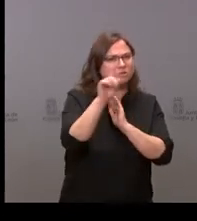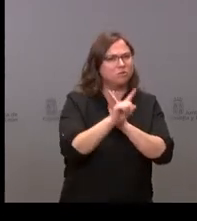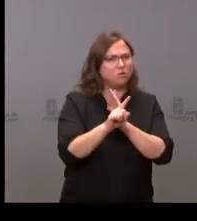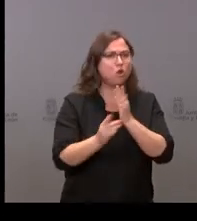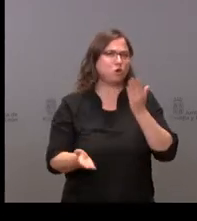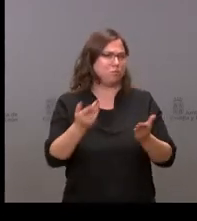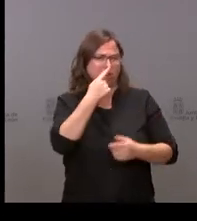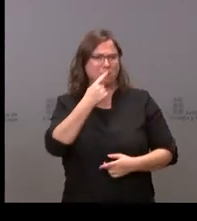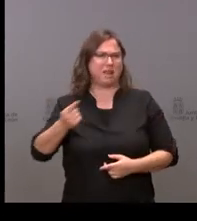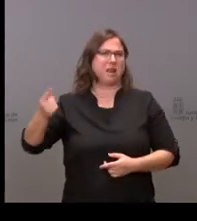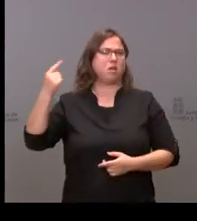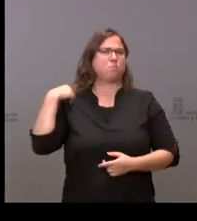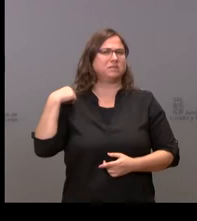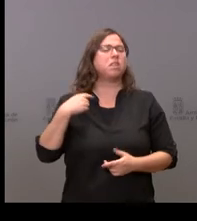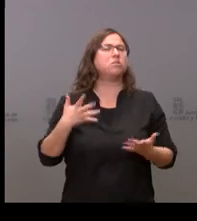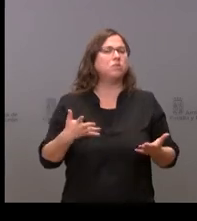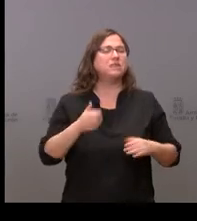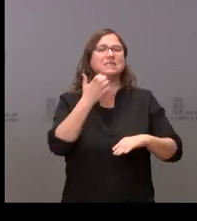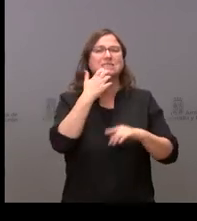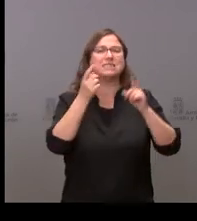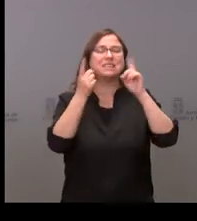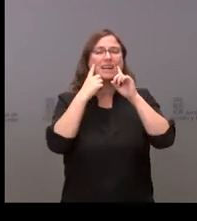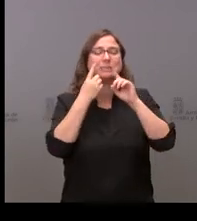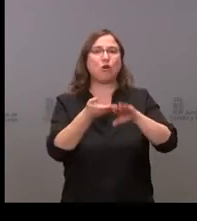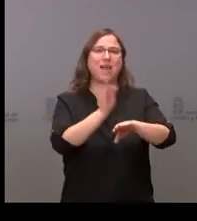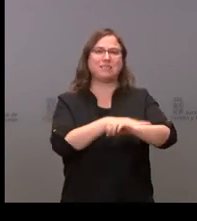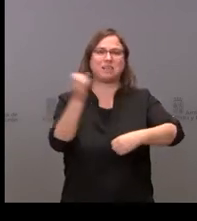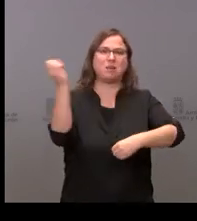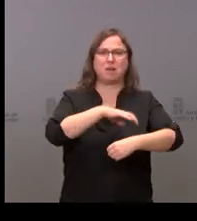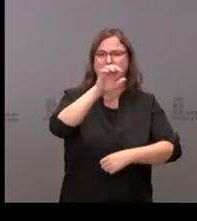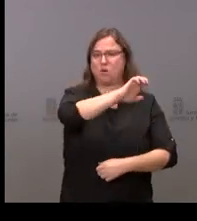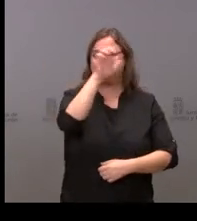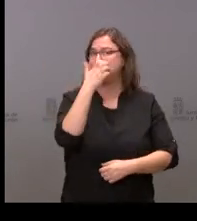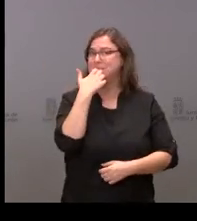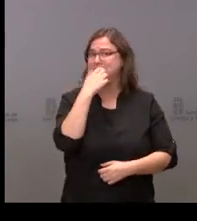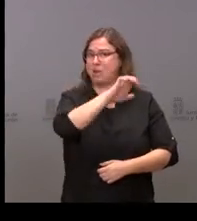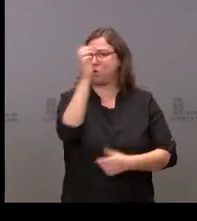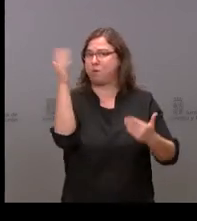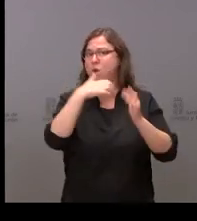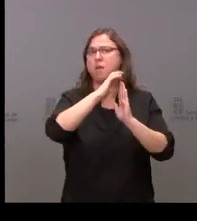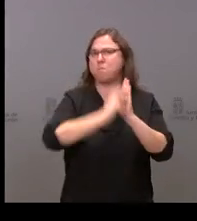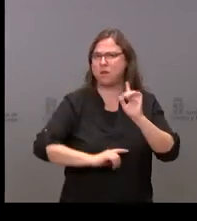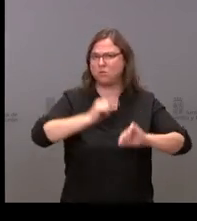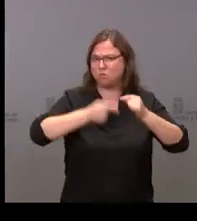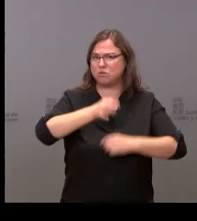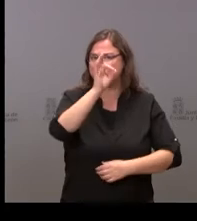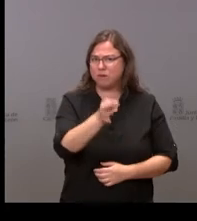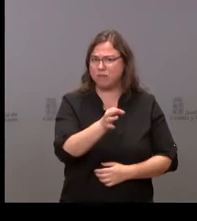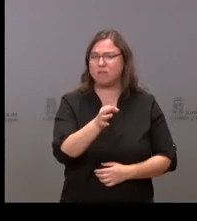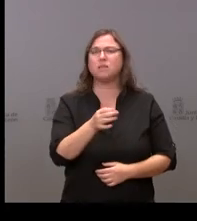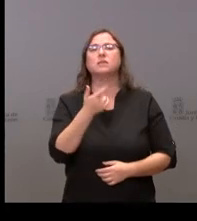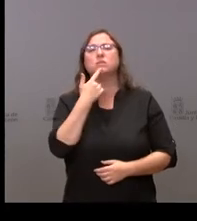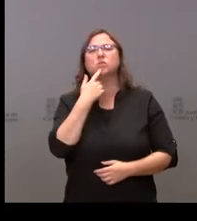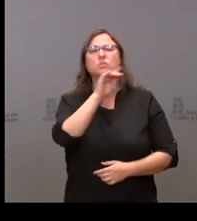aportaciones extra de Europa y creo que en nombre del seguro de todos mis compañeros seguro que de las